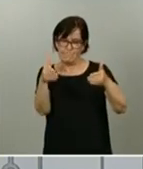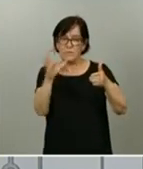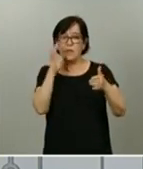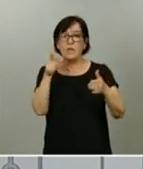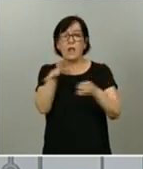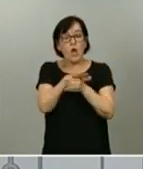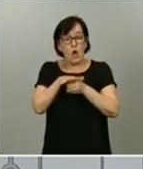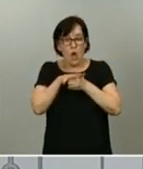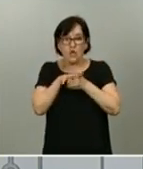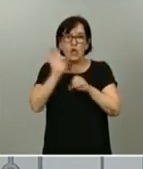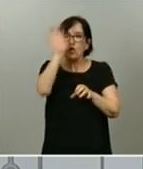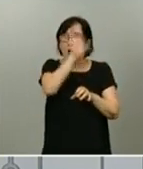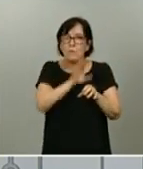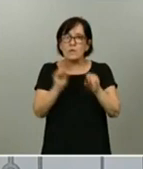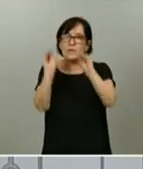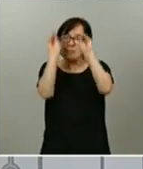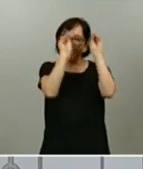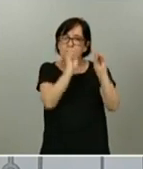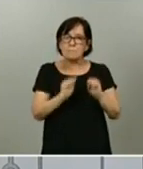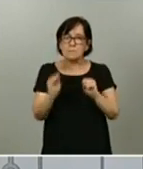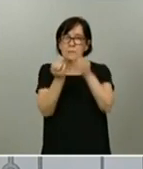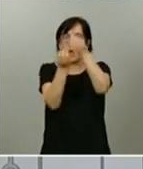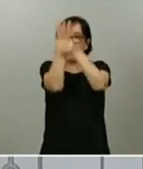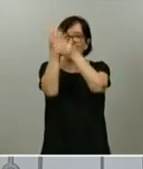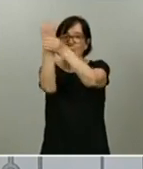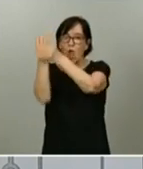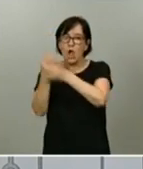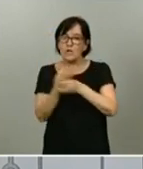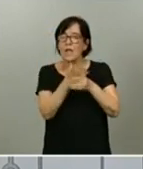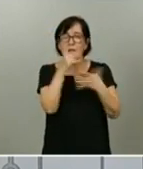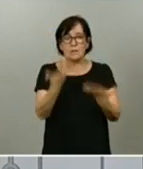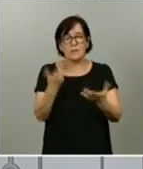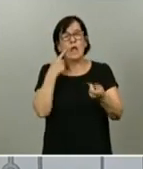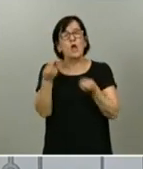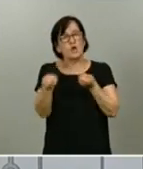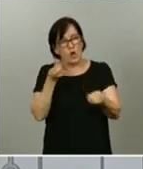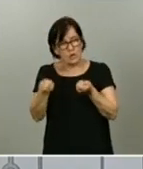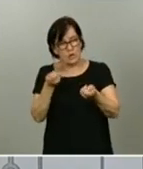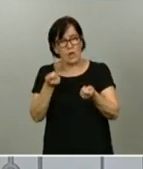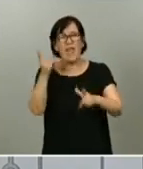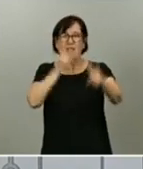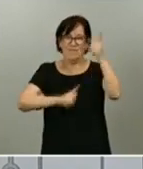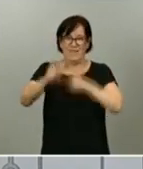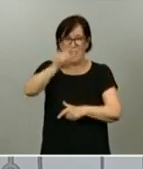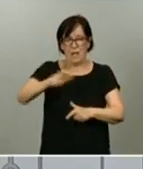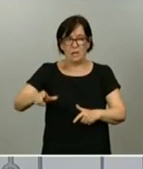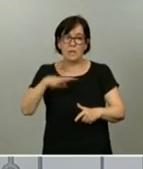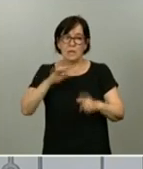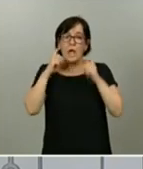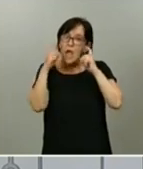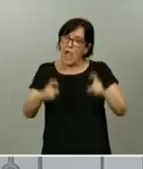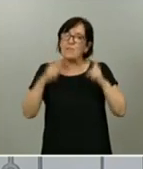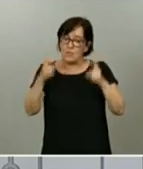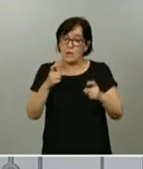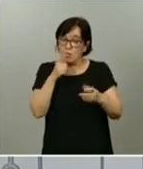del control comunitario, al control de brotes localizados y al control de los viajeros. Y todo esto es el esfuerzo que vamos a tener que ir haciendo en los